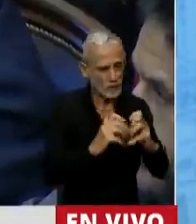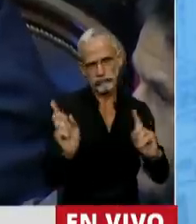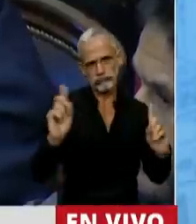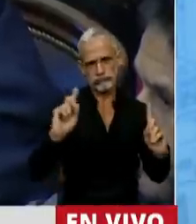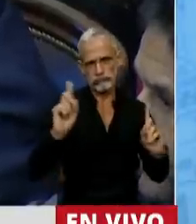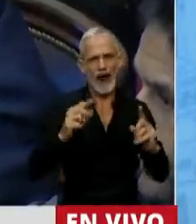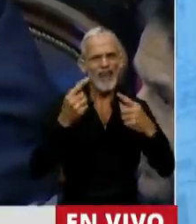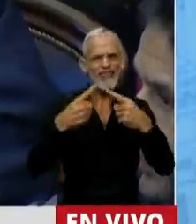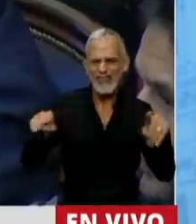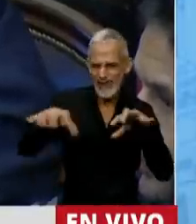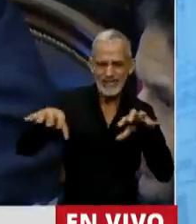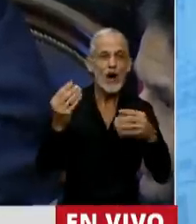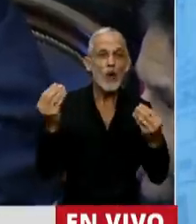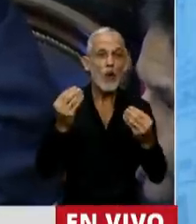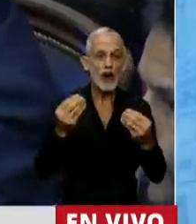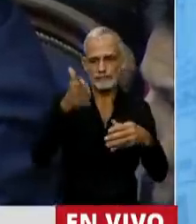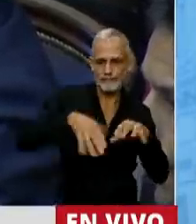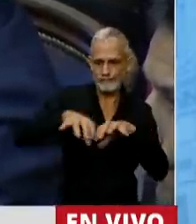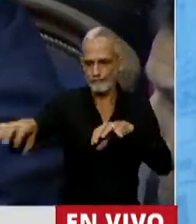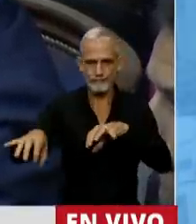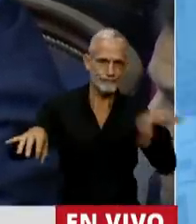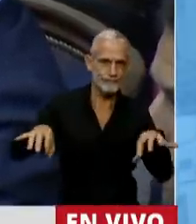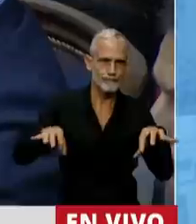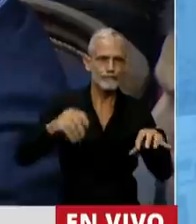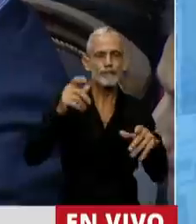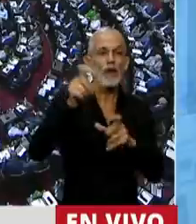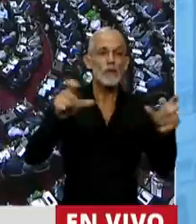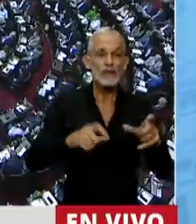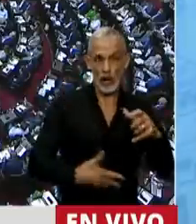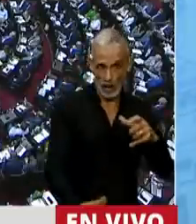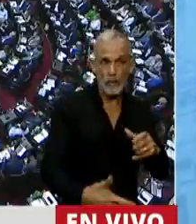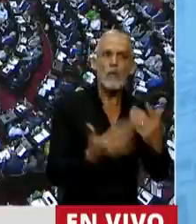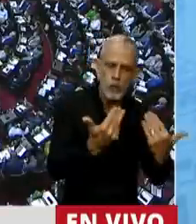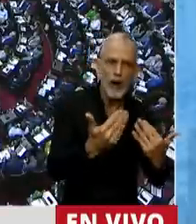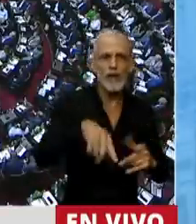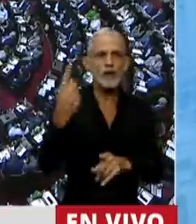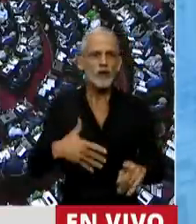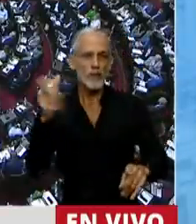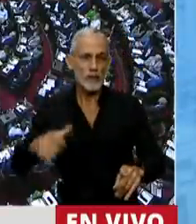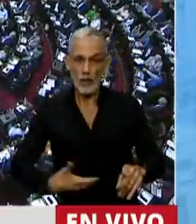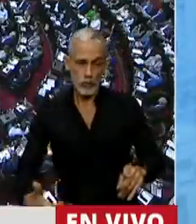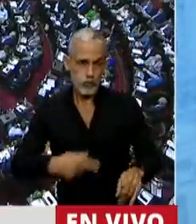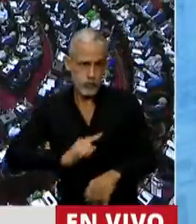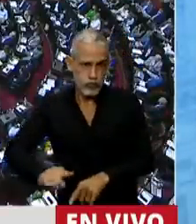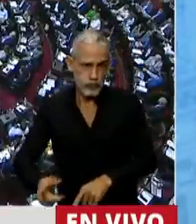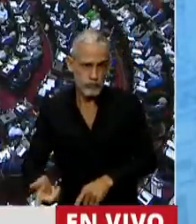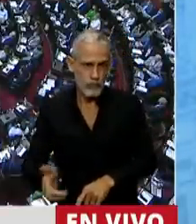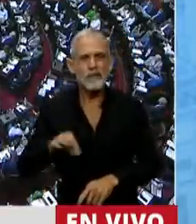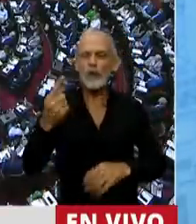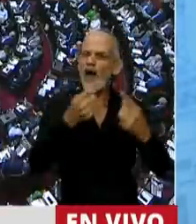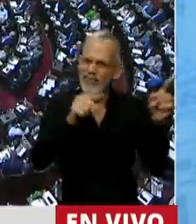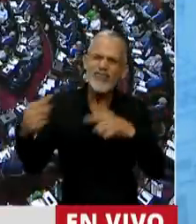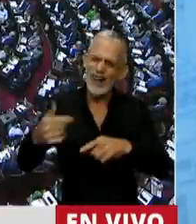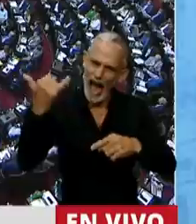principal diferencia es clara, es la división entre las personas con capacidad de gestar y aquellas que no la tienen. Pero hay otras